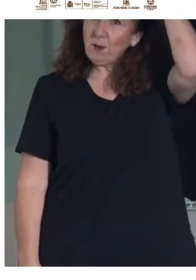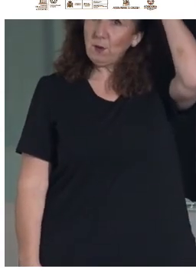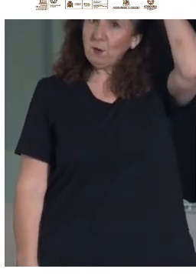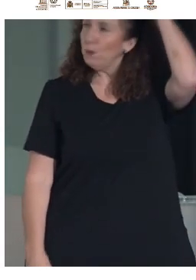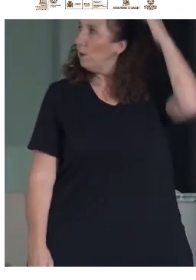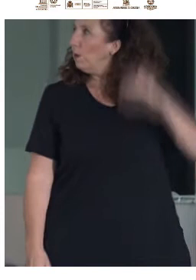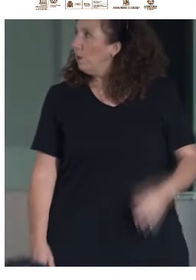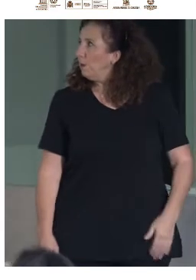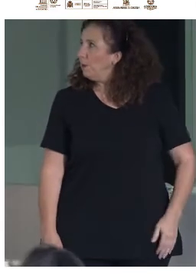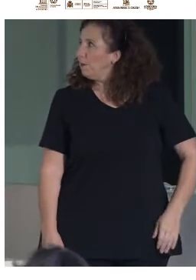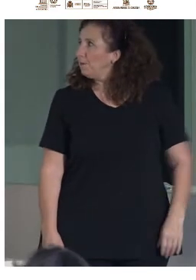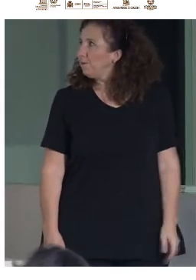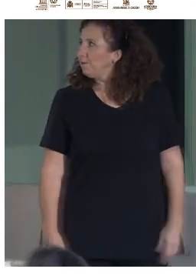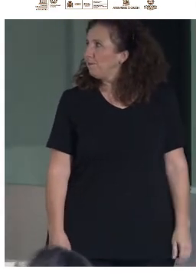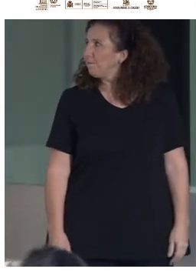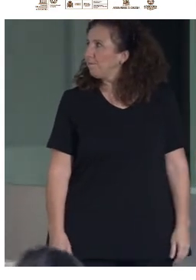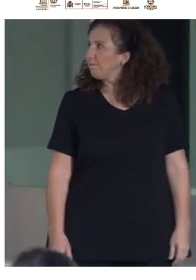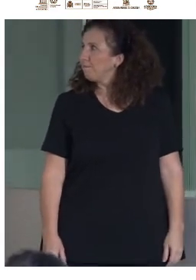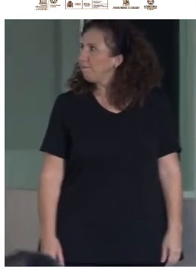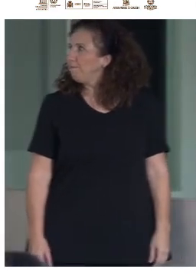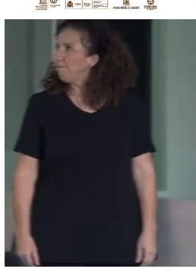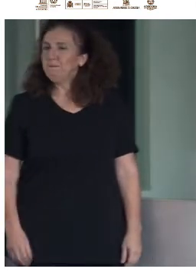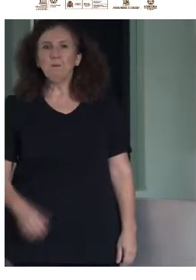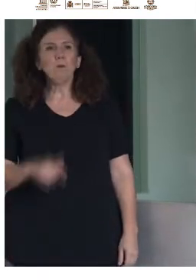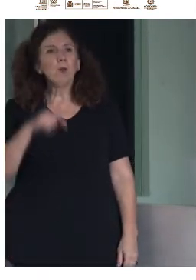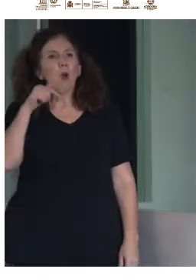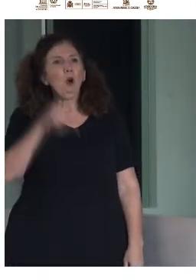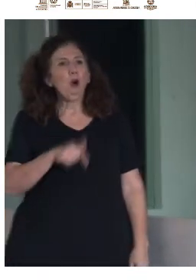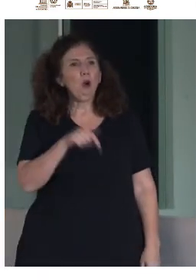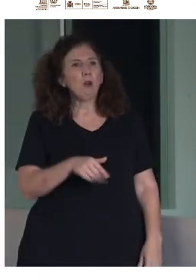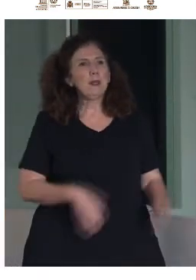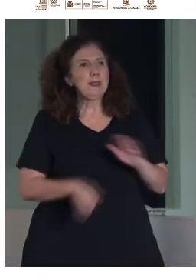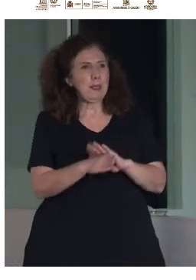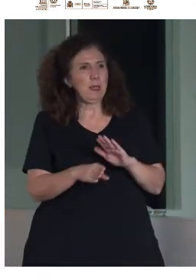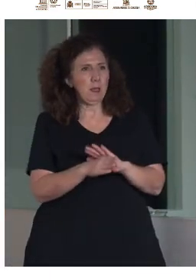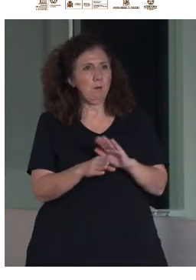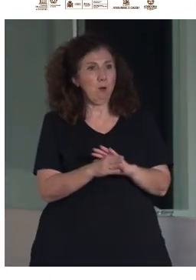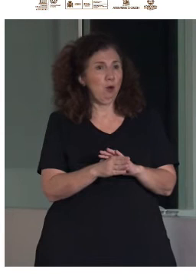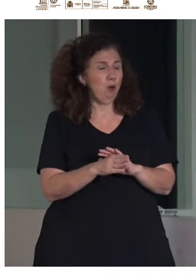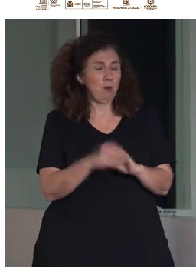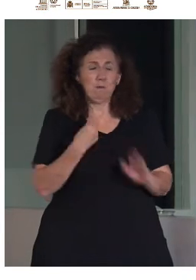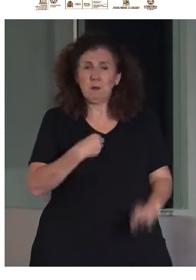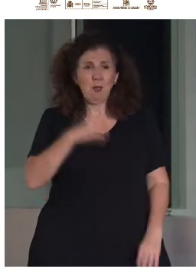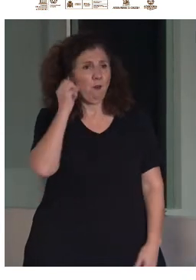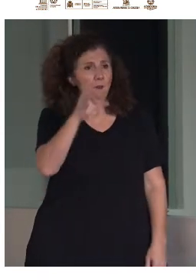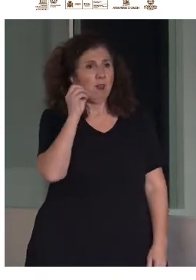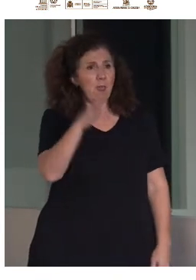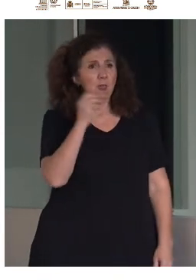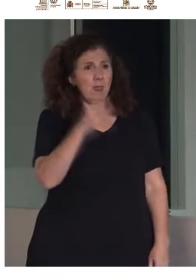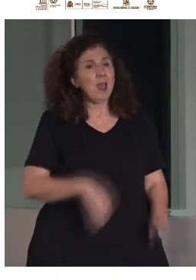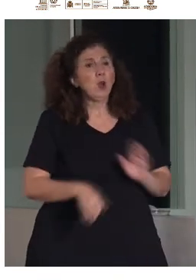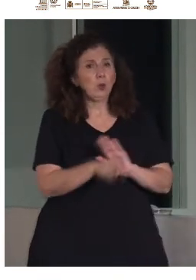Bueno, hoy continuamos con la jornada. En principio, como os decía, continuamos con las buenas prácticas,